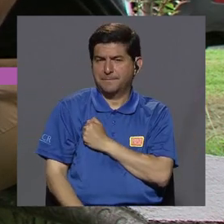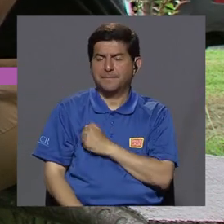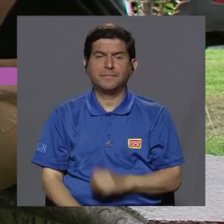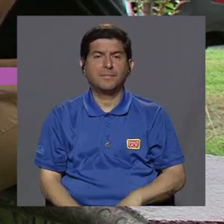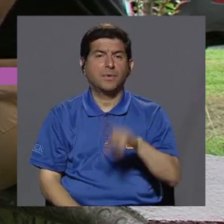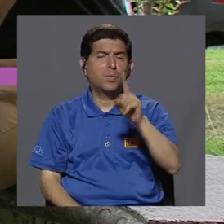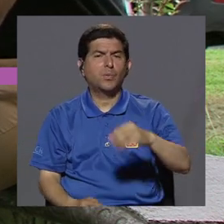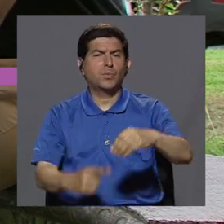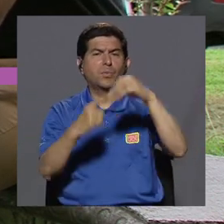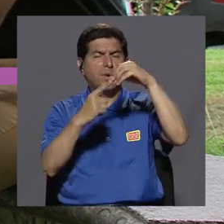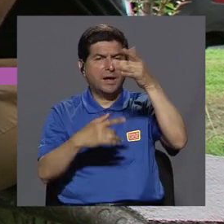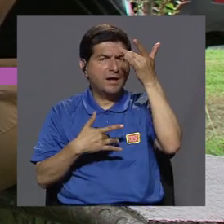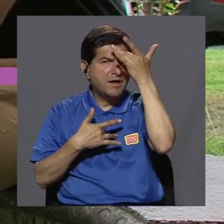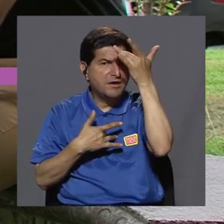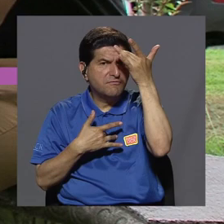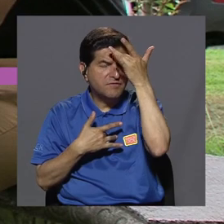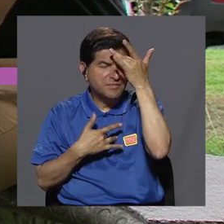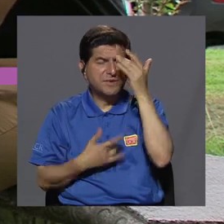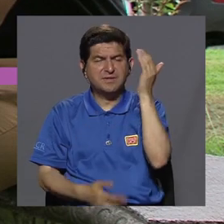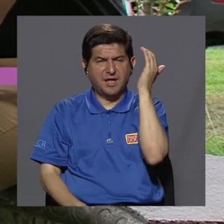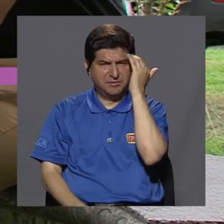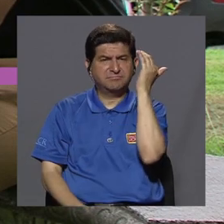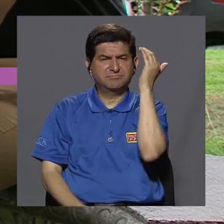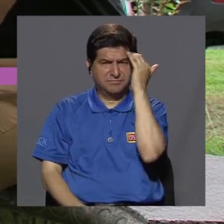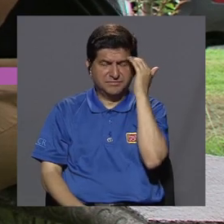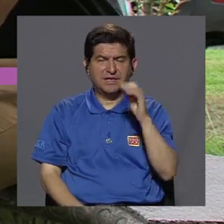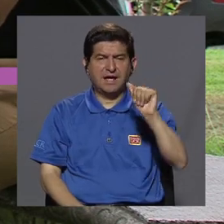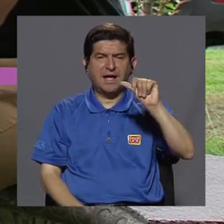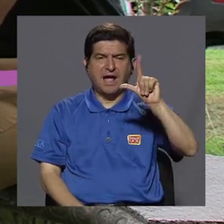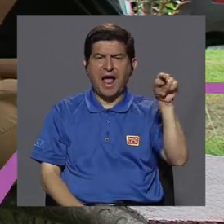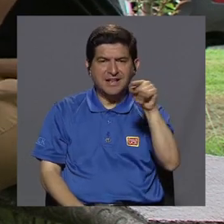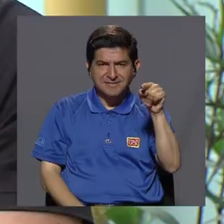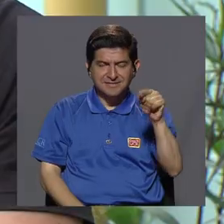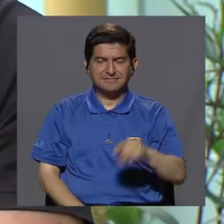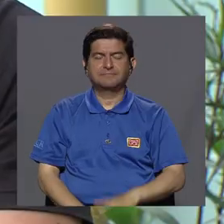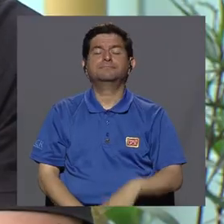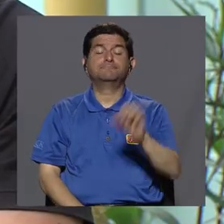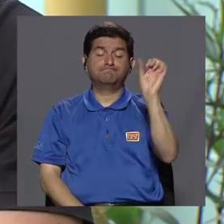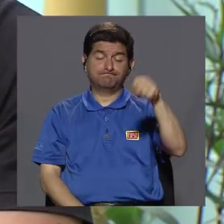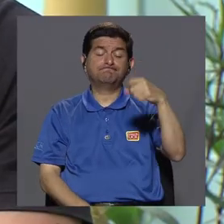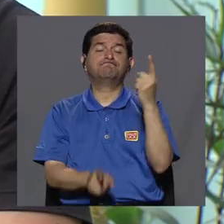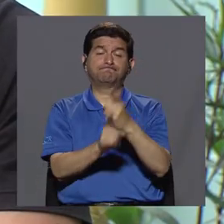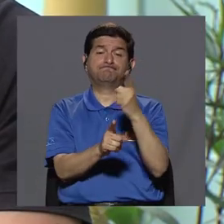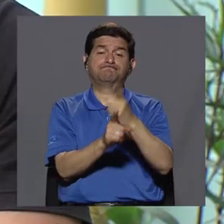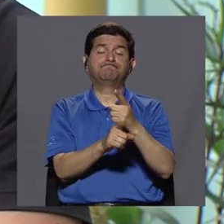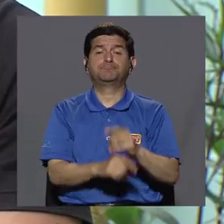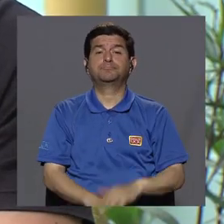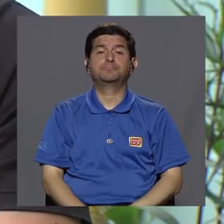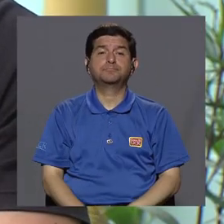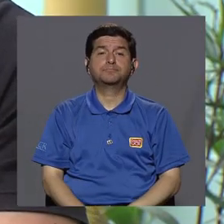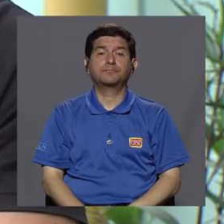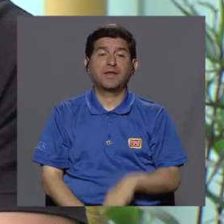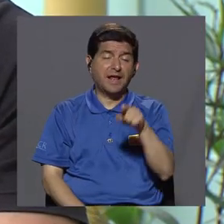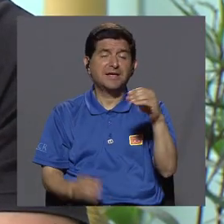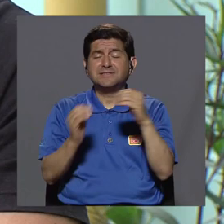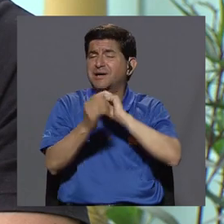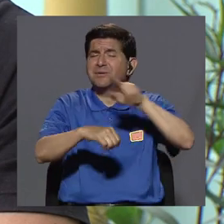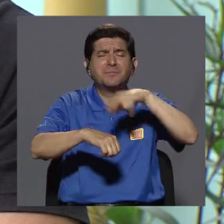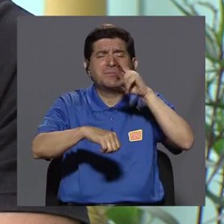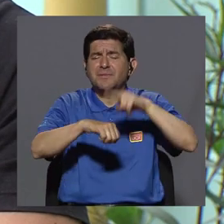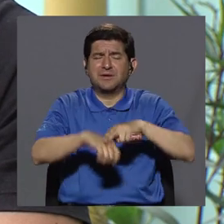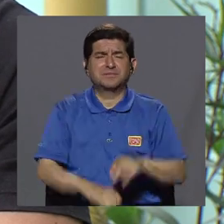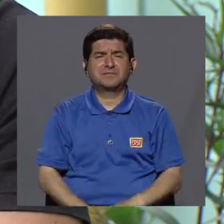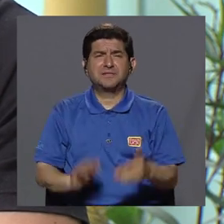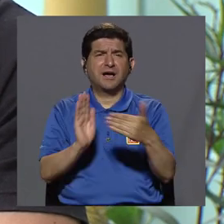principales enfermedades que conocemos o las que se ven es el Alzheimer. Exacto, exacto. Esa la más común, la que